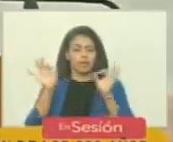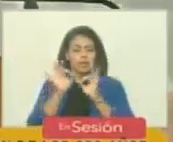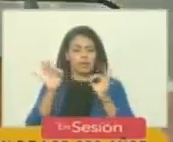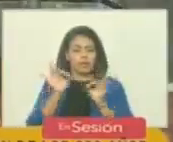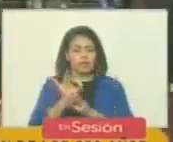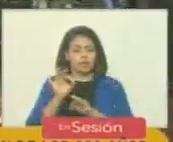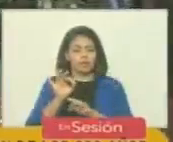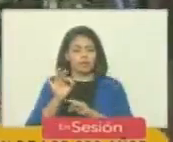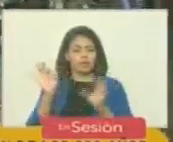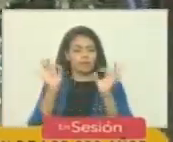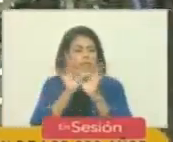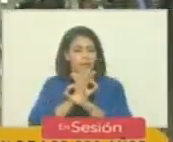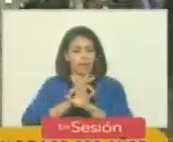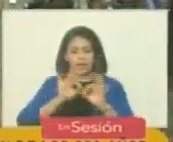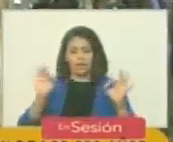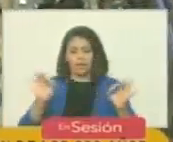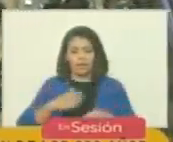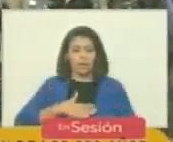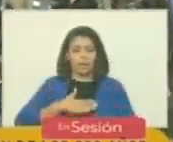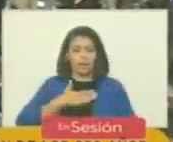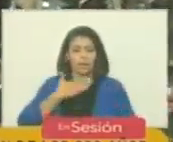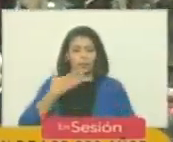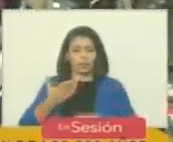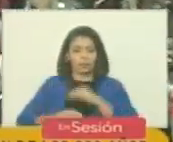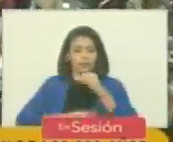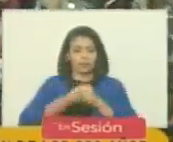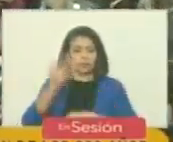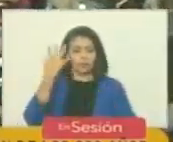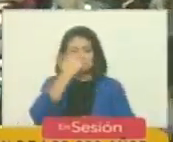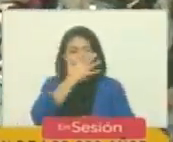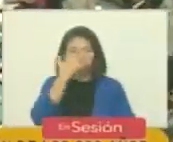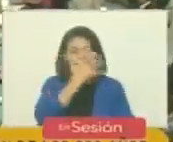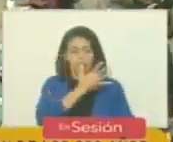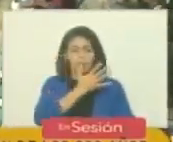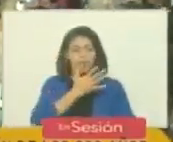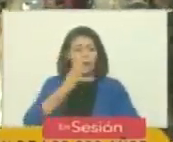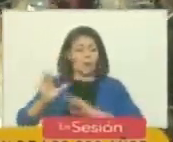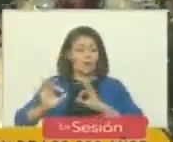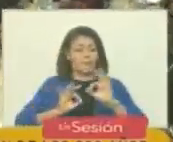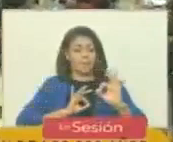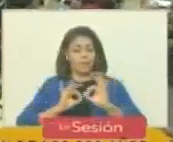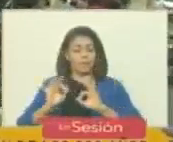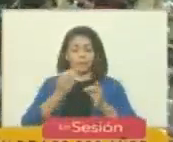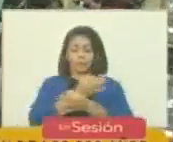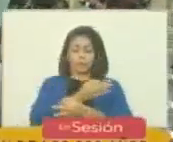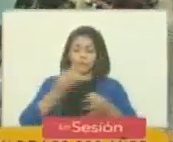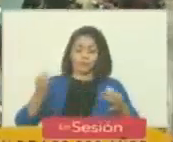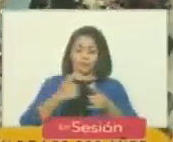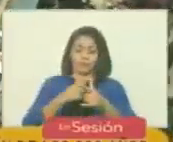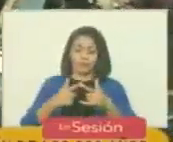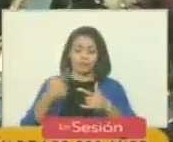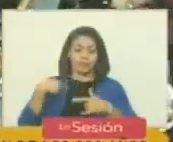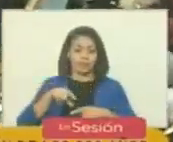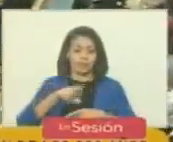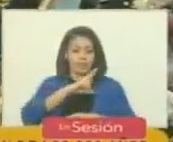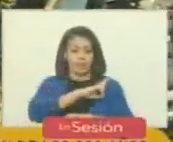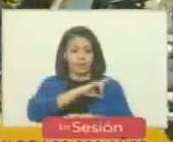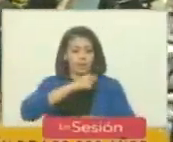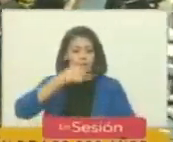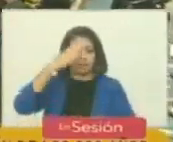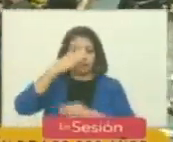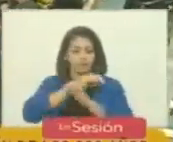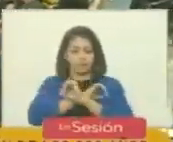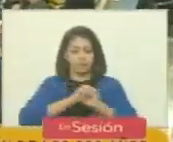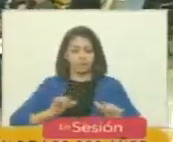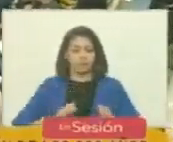absolutamente nada nos puede hacer dudar de esa capacidad extraordinaria del general San Martín para